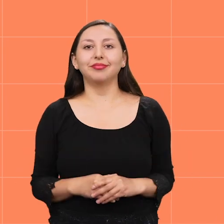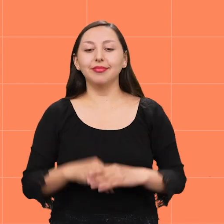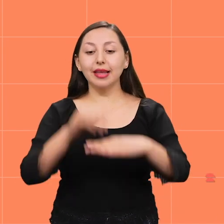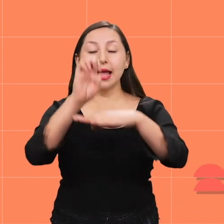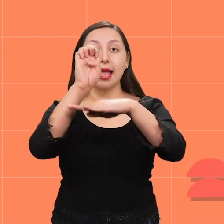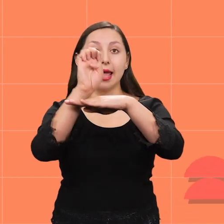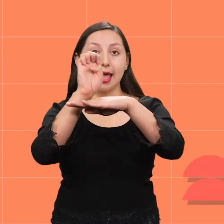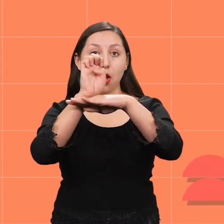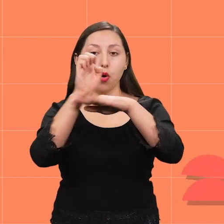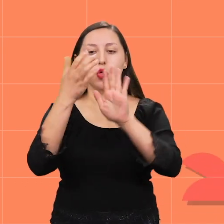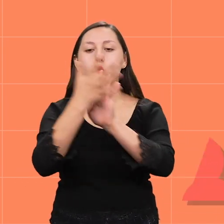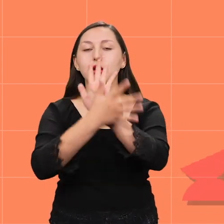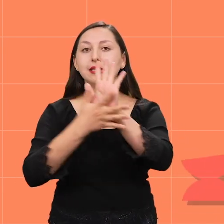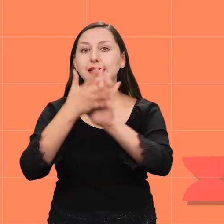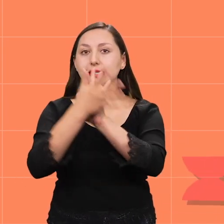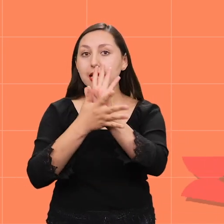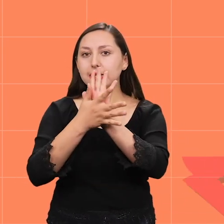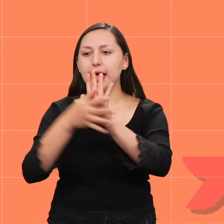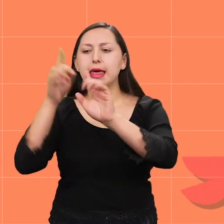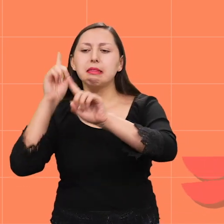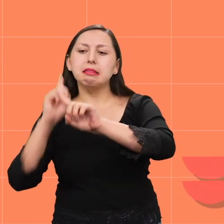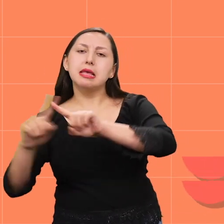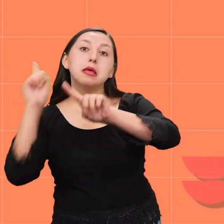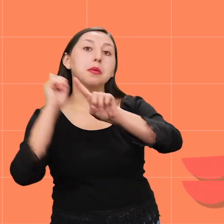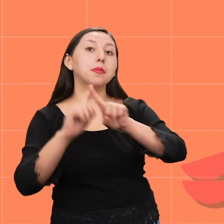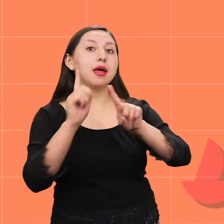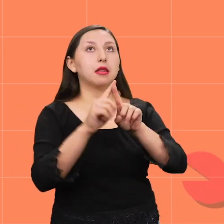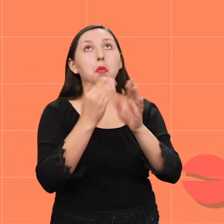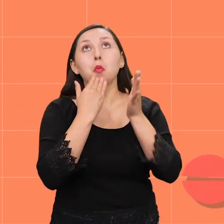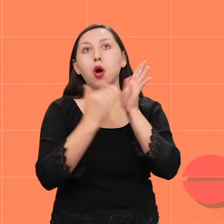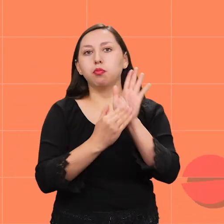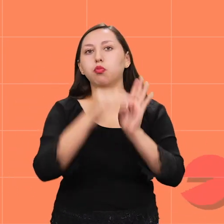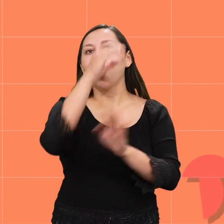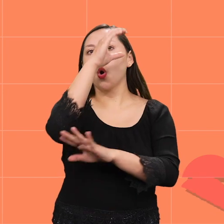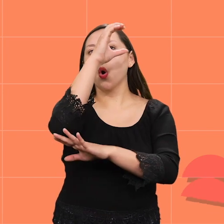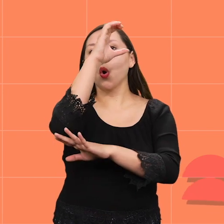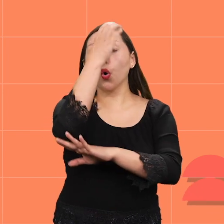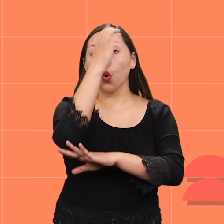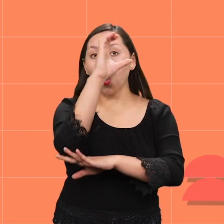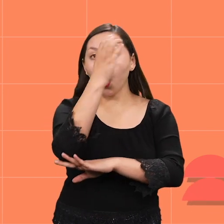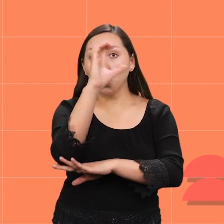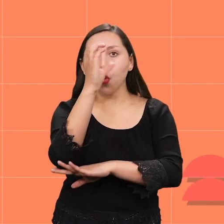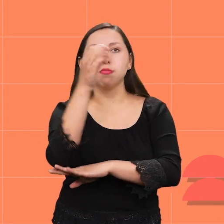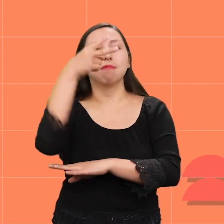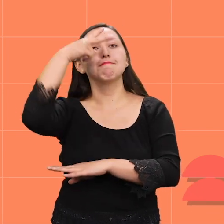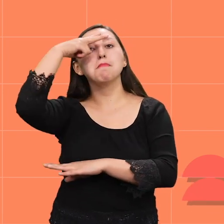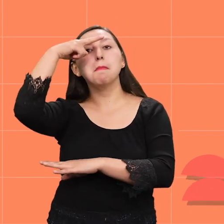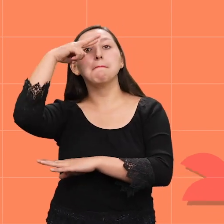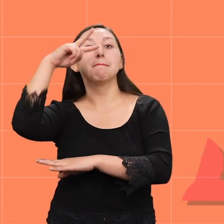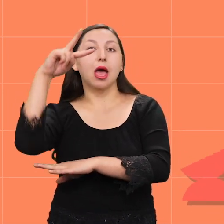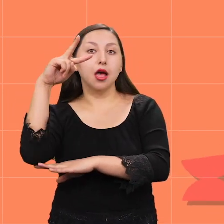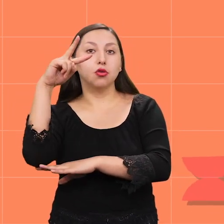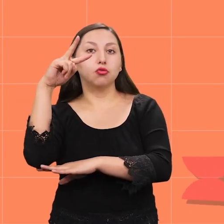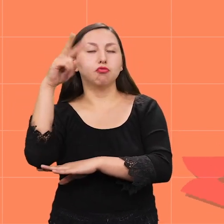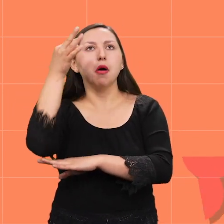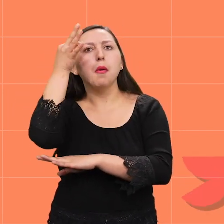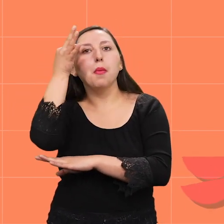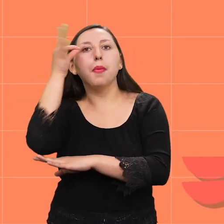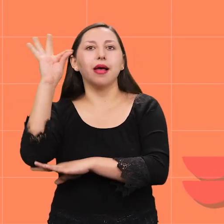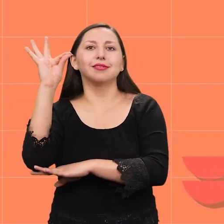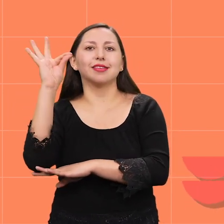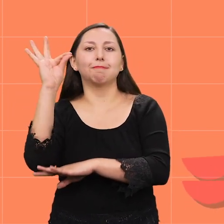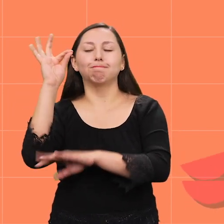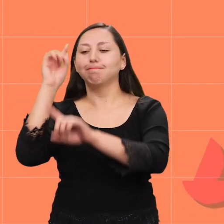tiene diferencias con la lengua de señas colombiana o mexicana o francesa.